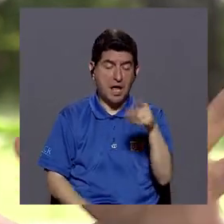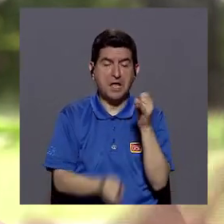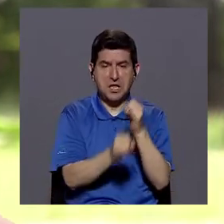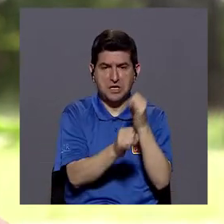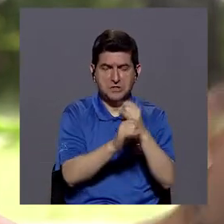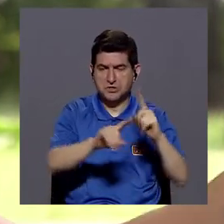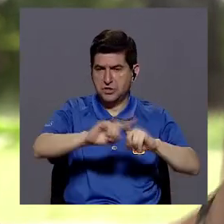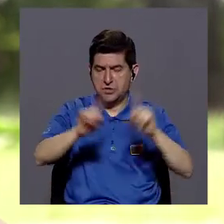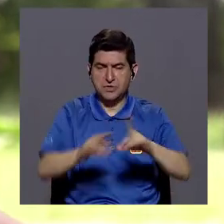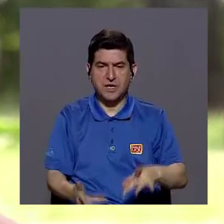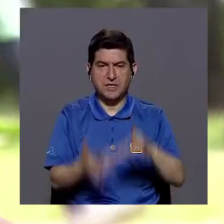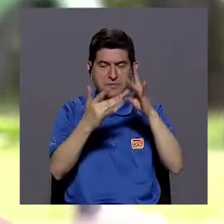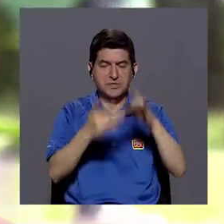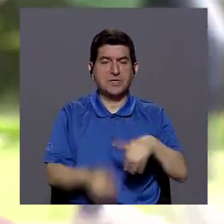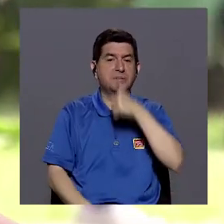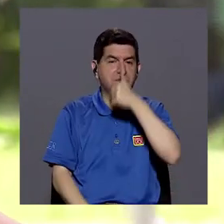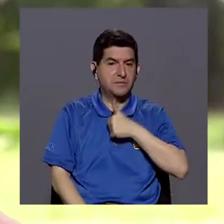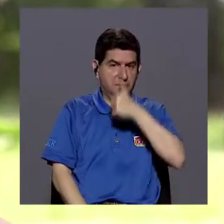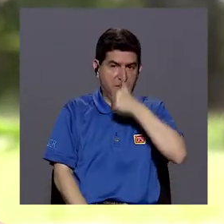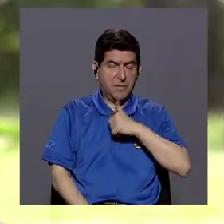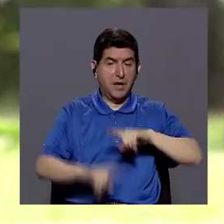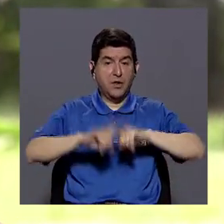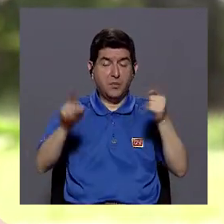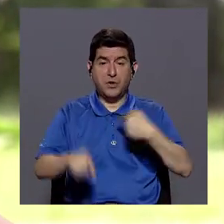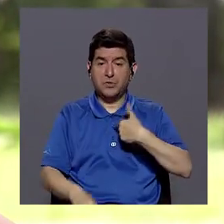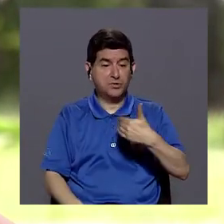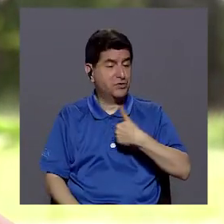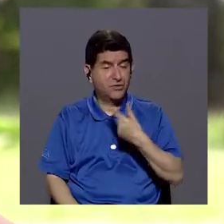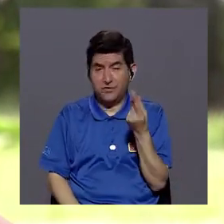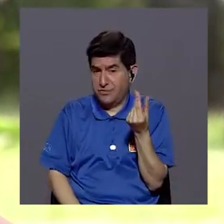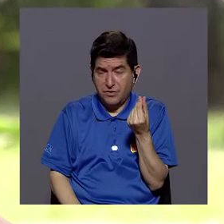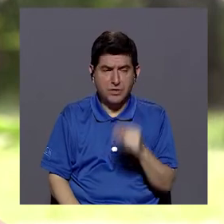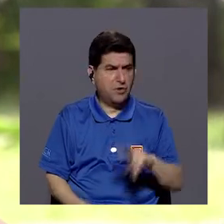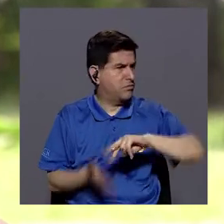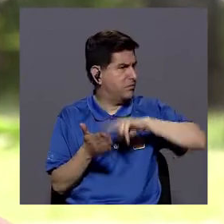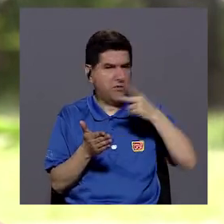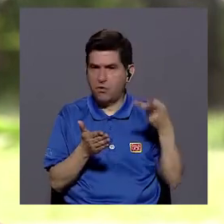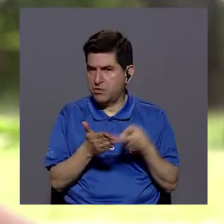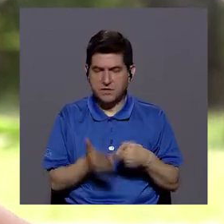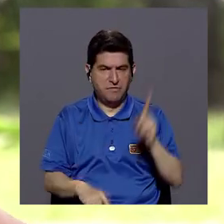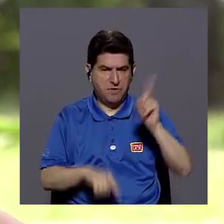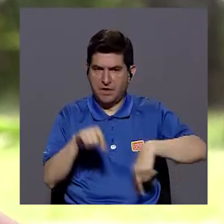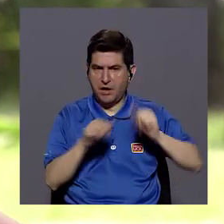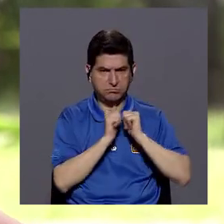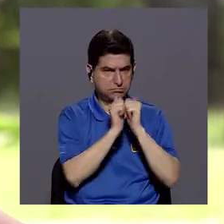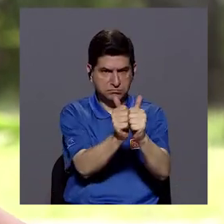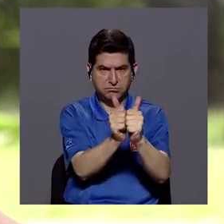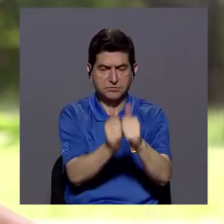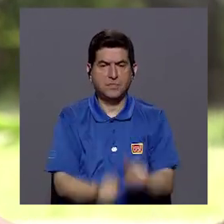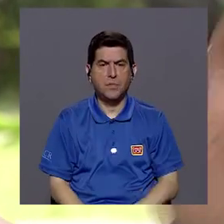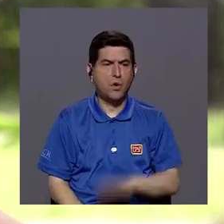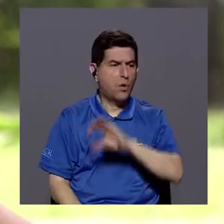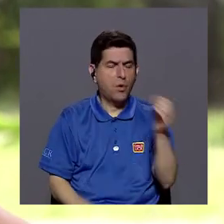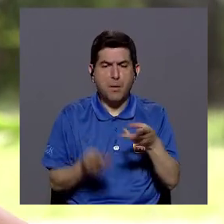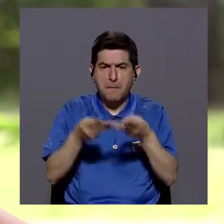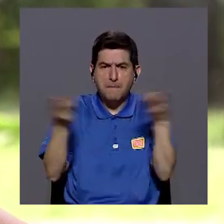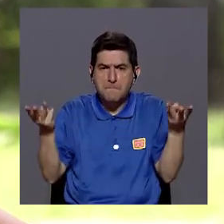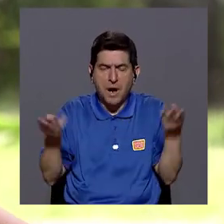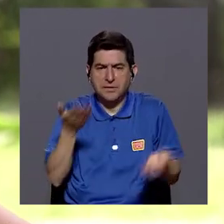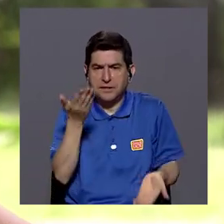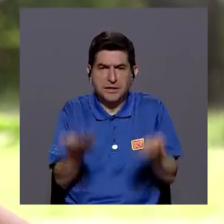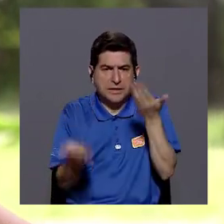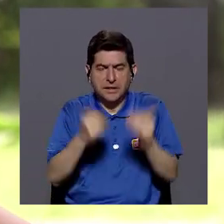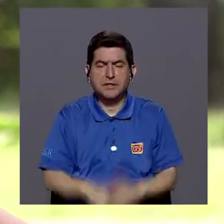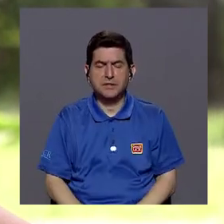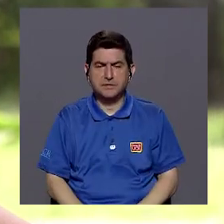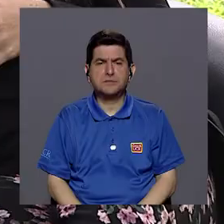de algunas instituciones, sobre todo en el ámbito privado, pero si no tengo recursos, no por ello no puedo hacerles el acompañamiento y materiales incluso de...